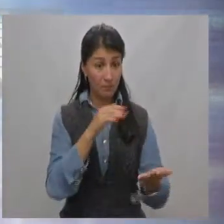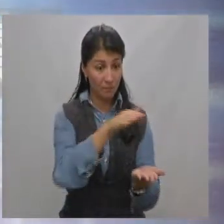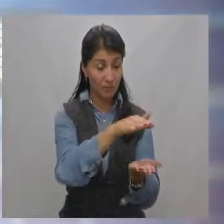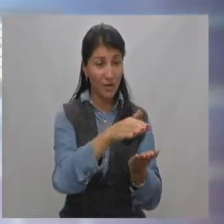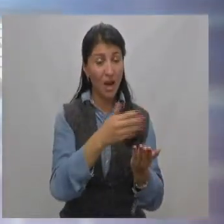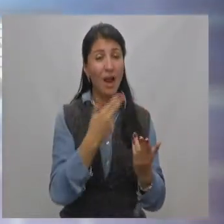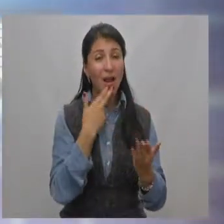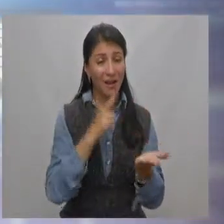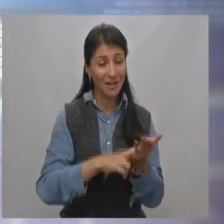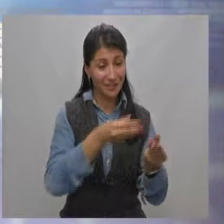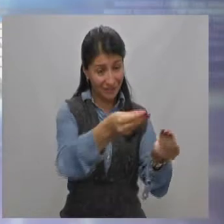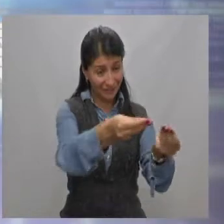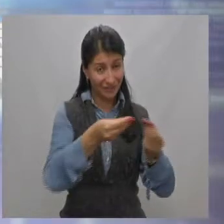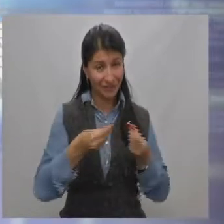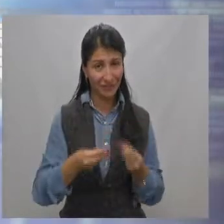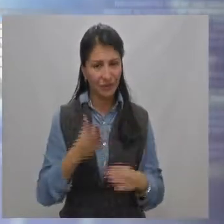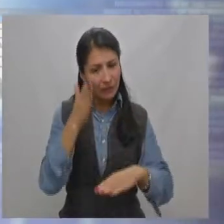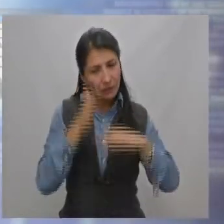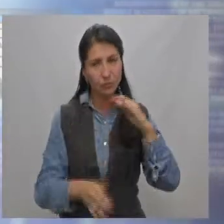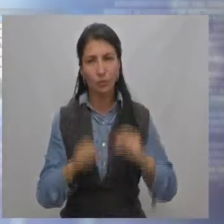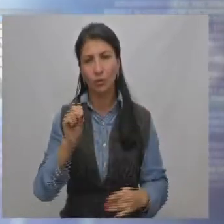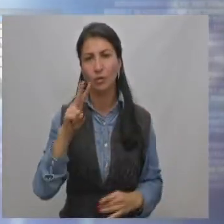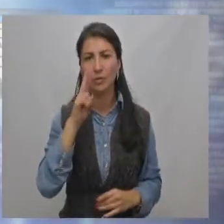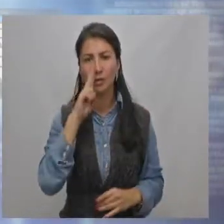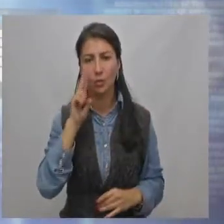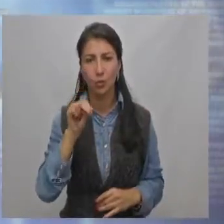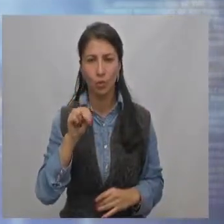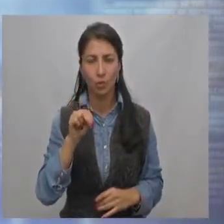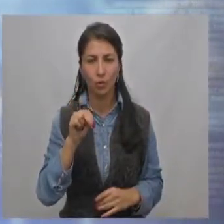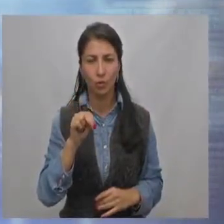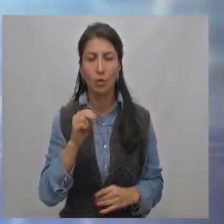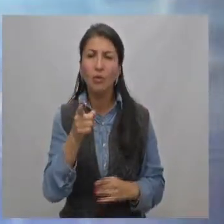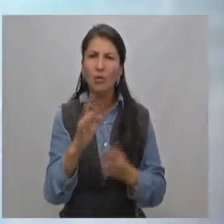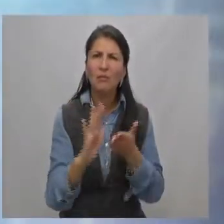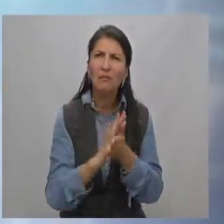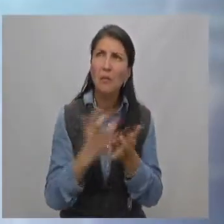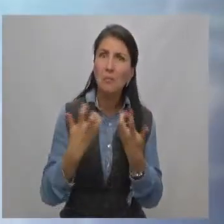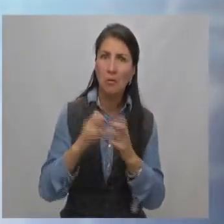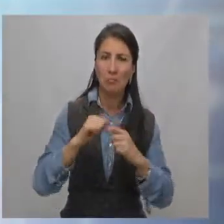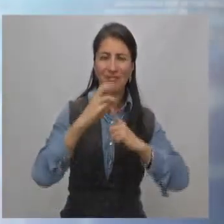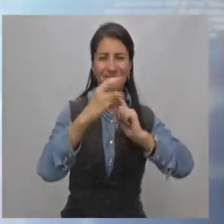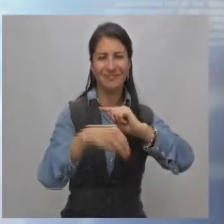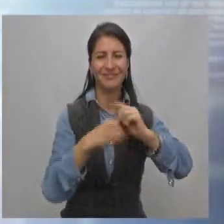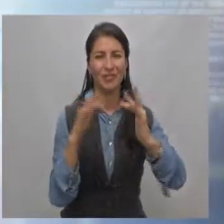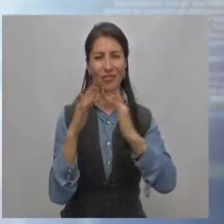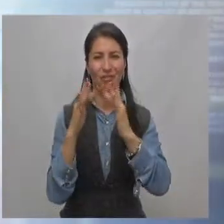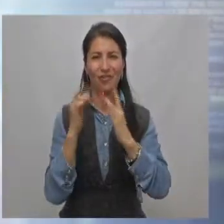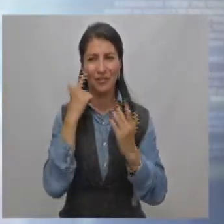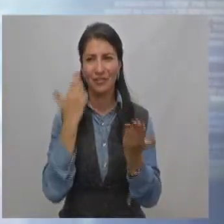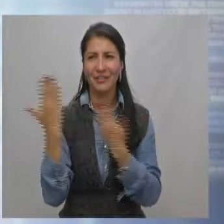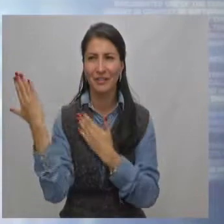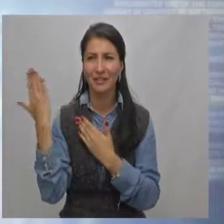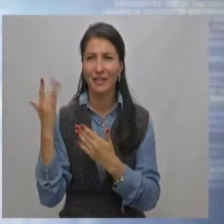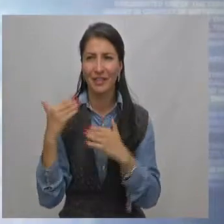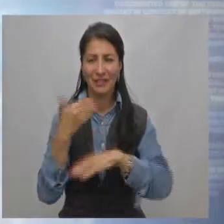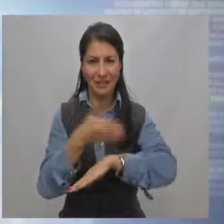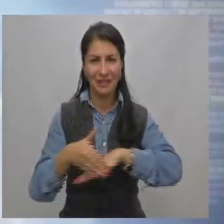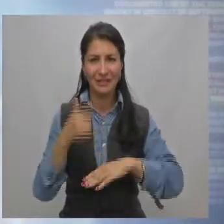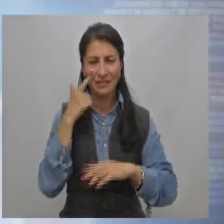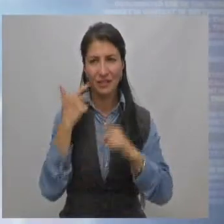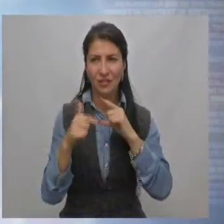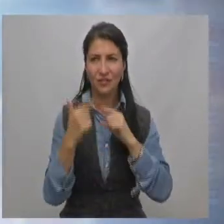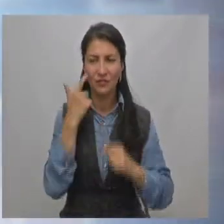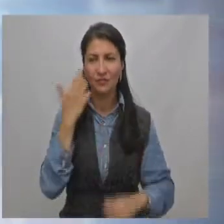por correo certificado deberá realizarse a más tardar el 12 de junio. Para mayor información, contactar a la doctora Edna